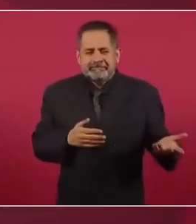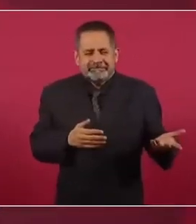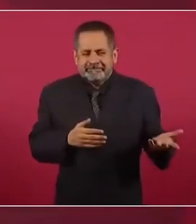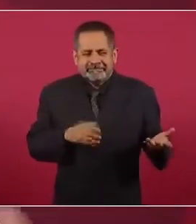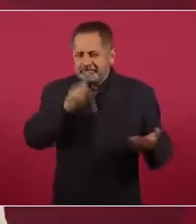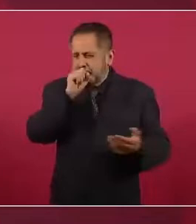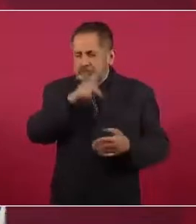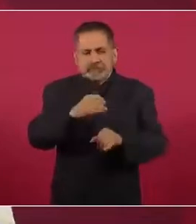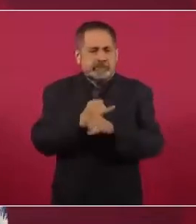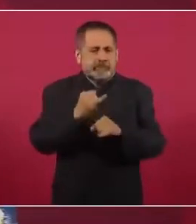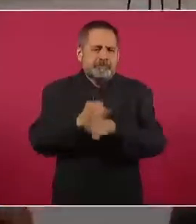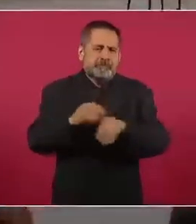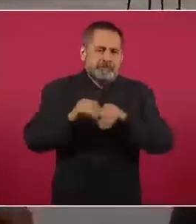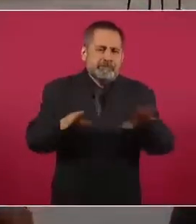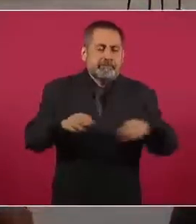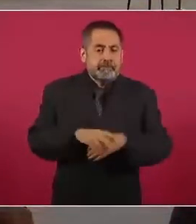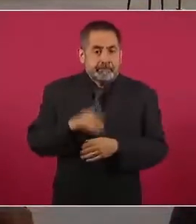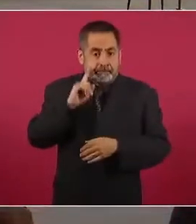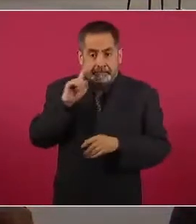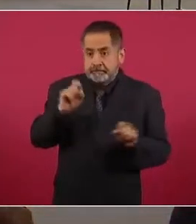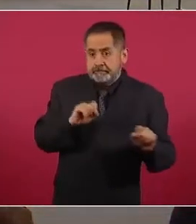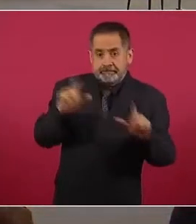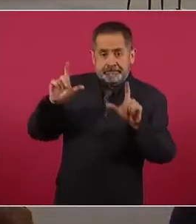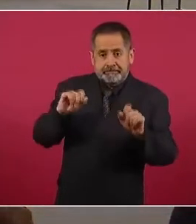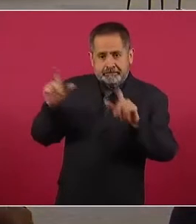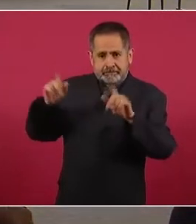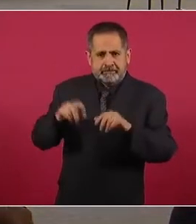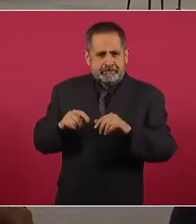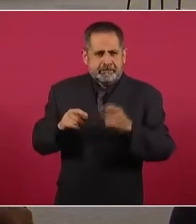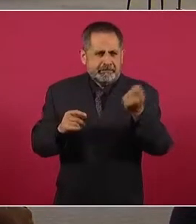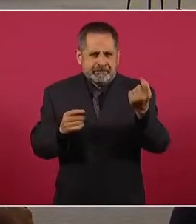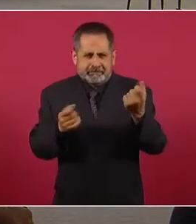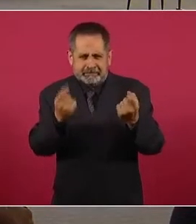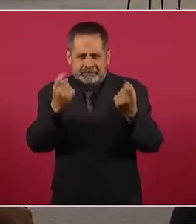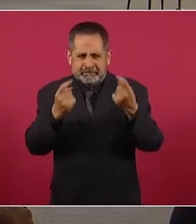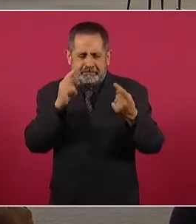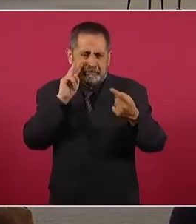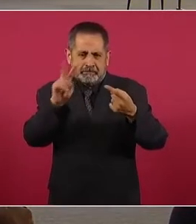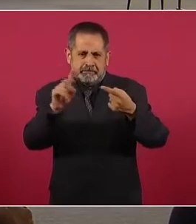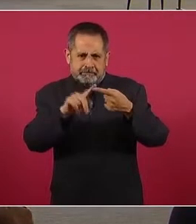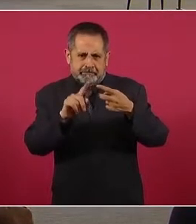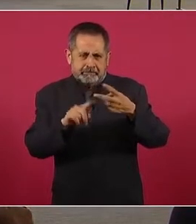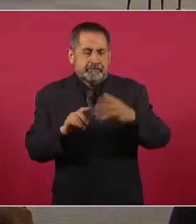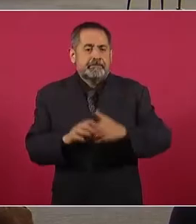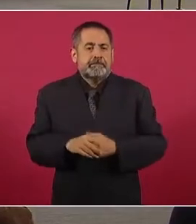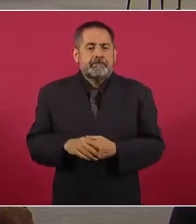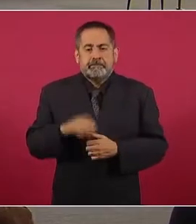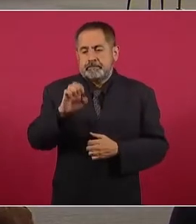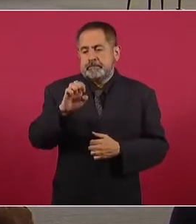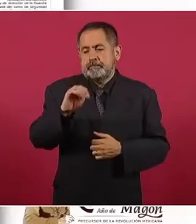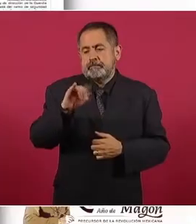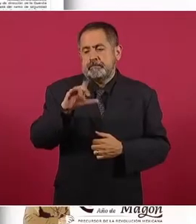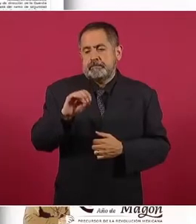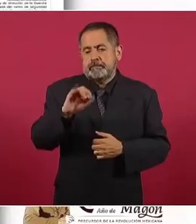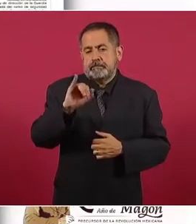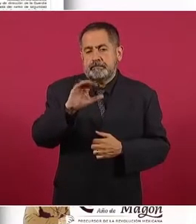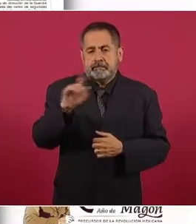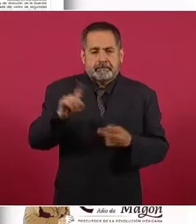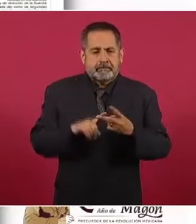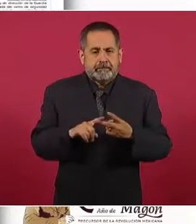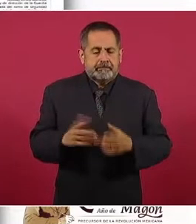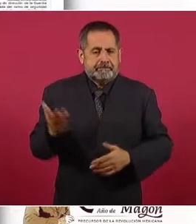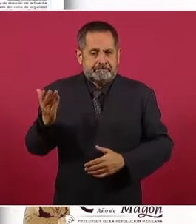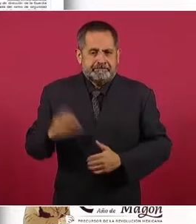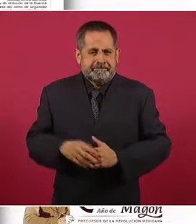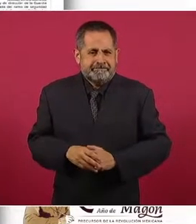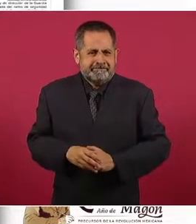Y aquí vemos en la pantalla una larga lista. Vamos a mencionar solamente algunos. Emilio Álvarez y Casa, Denise Dresser,